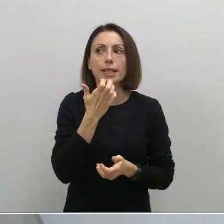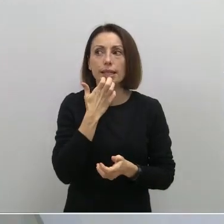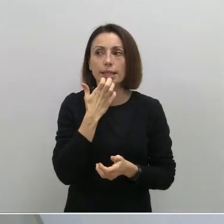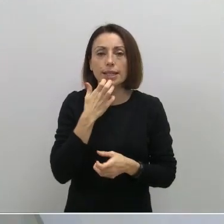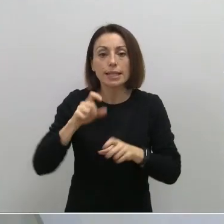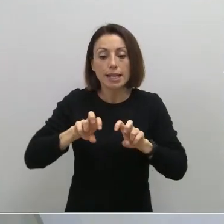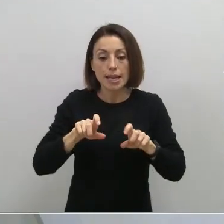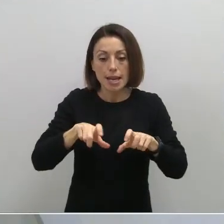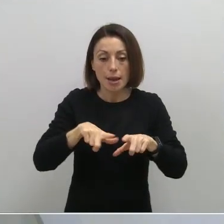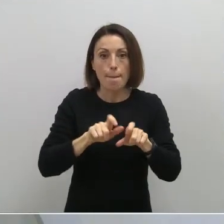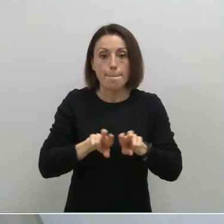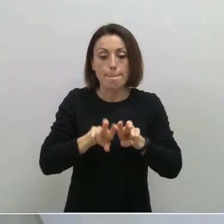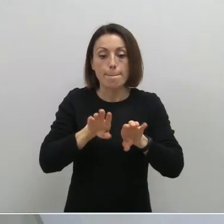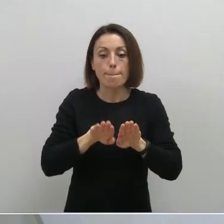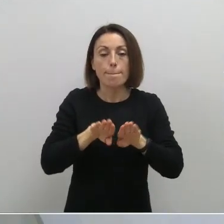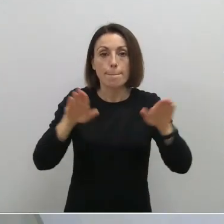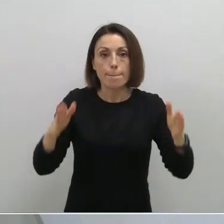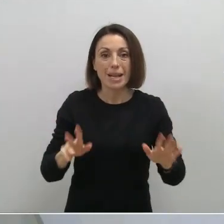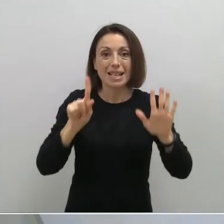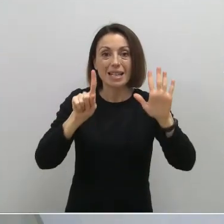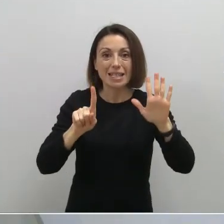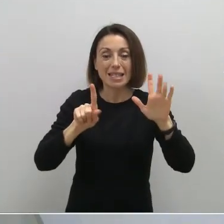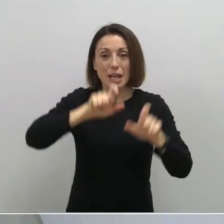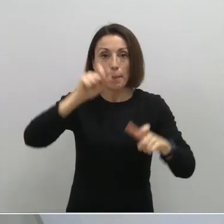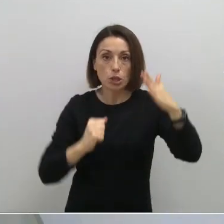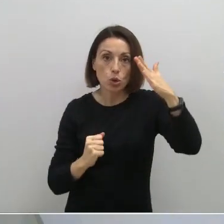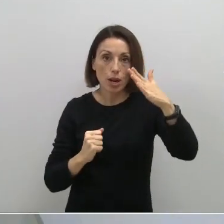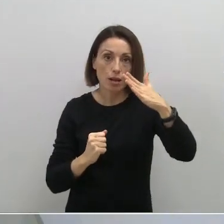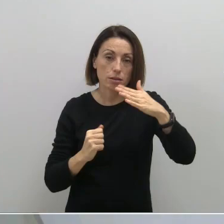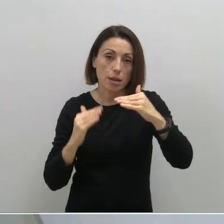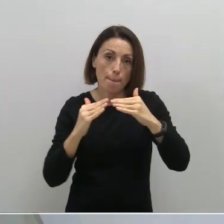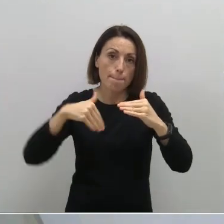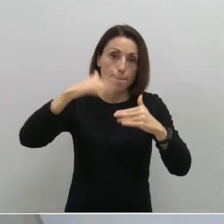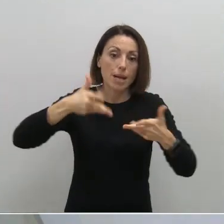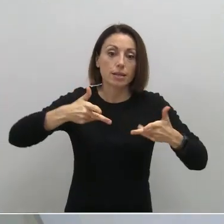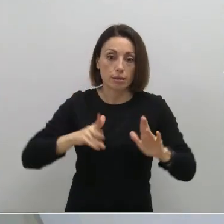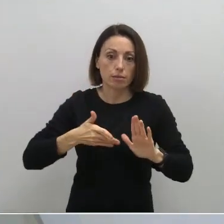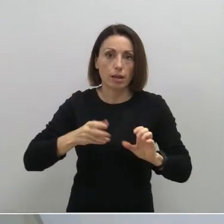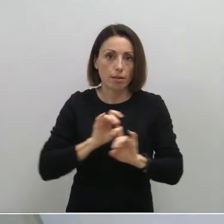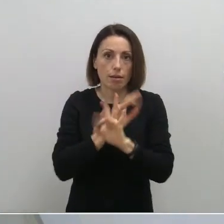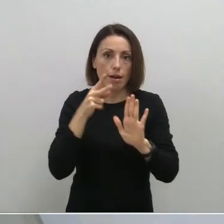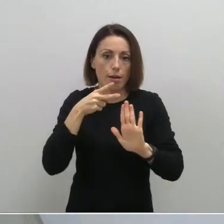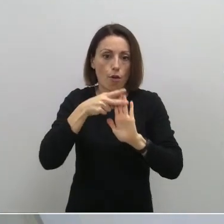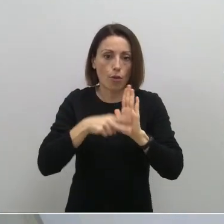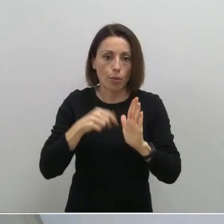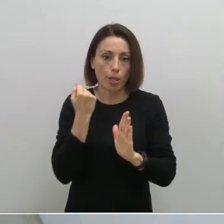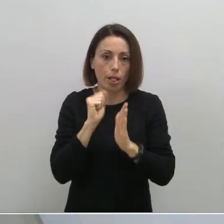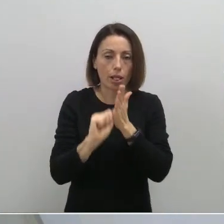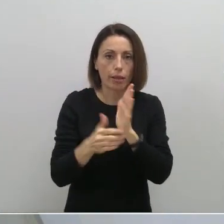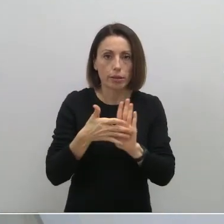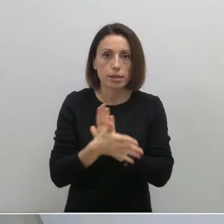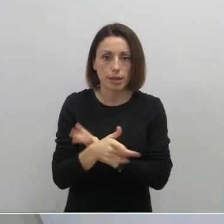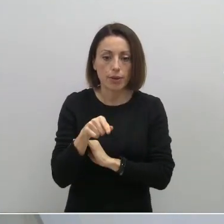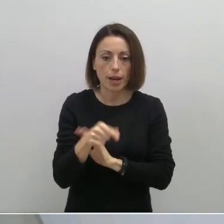mesas que superan las seis personas, evidentemente estamos infringiendo normativa y debería tomarse